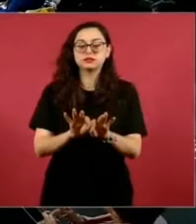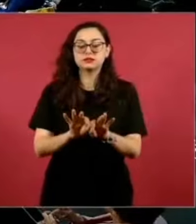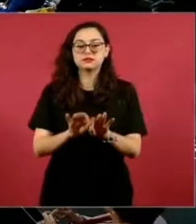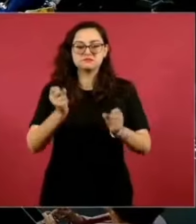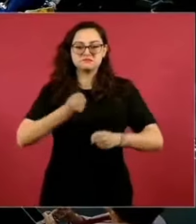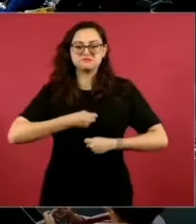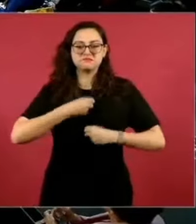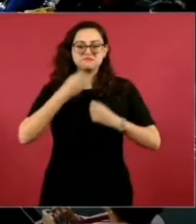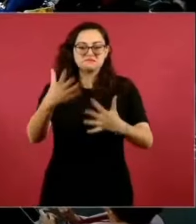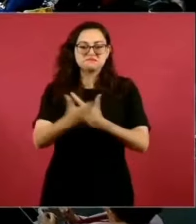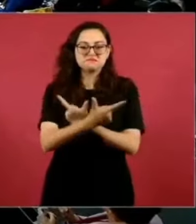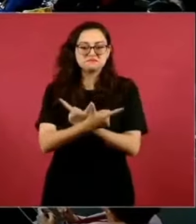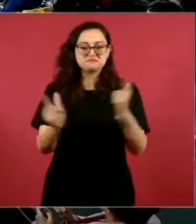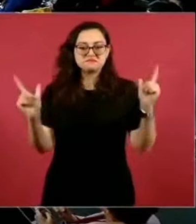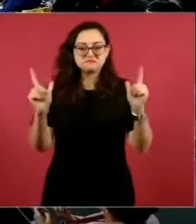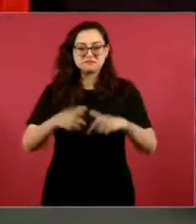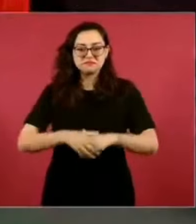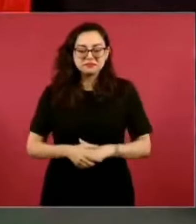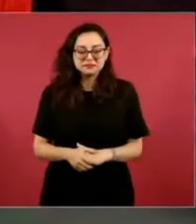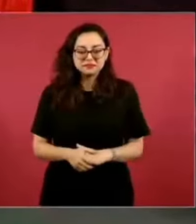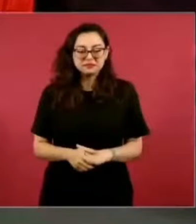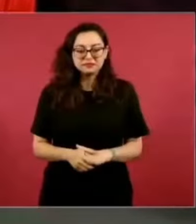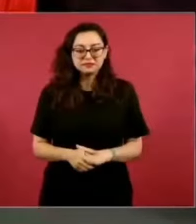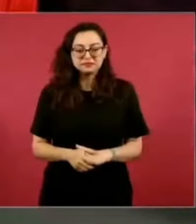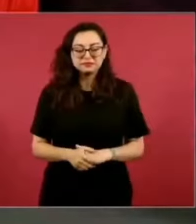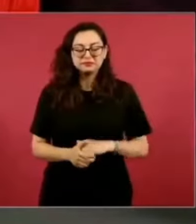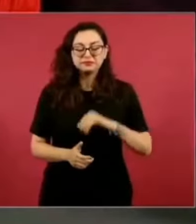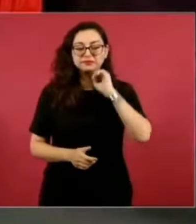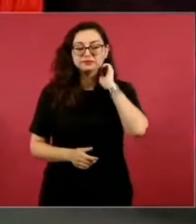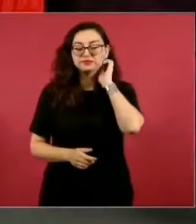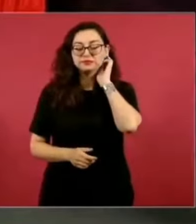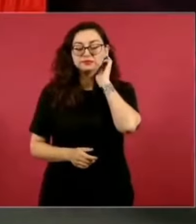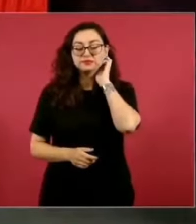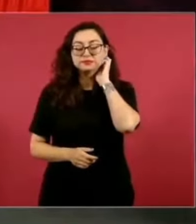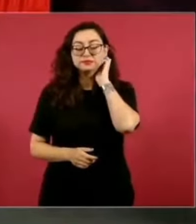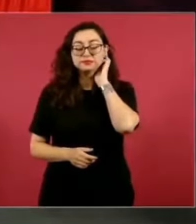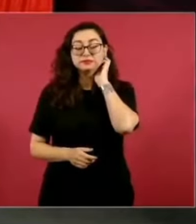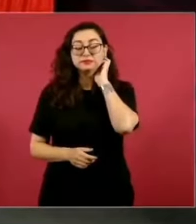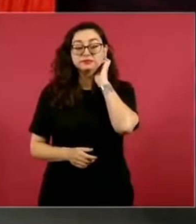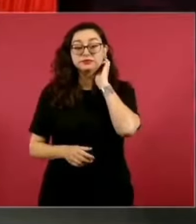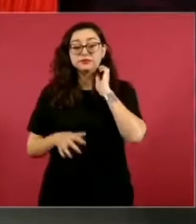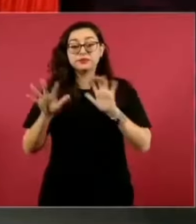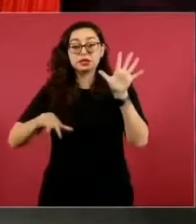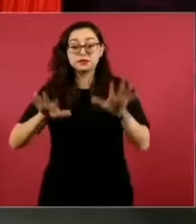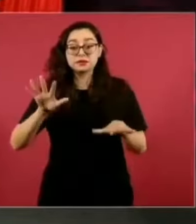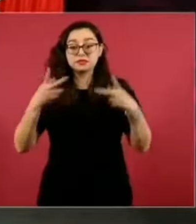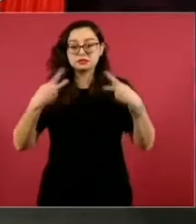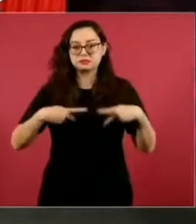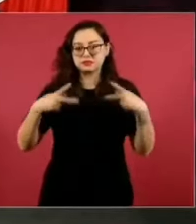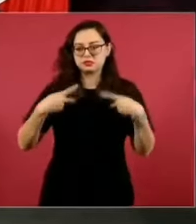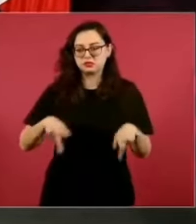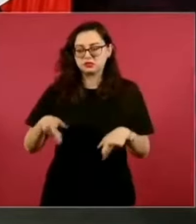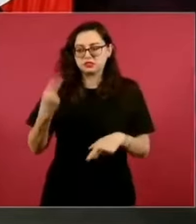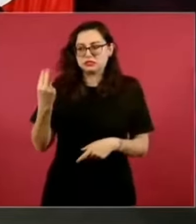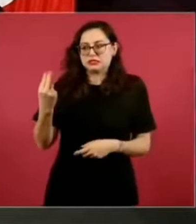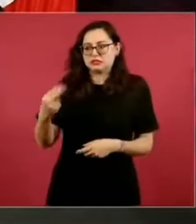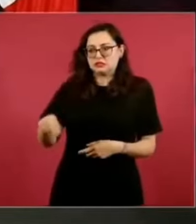El que utiliza un seudónimo, el que no quiere dar